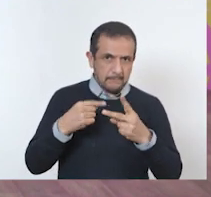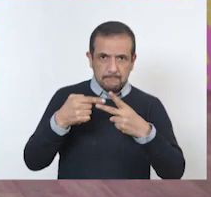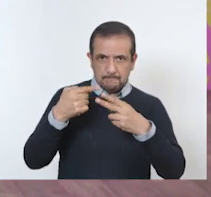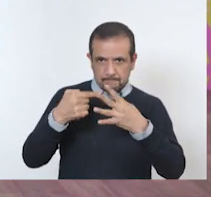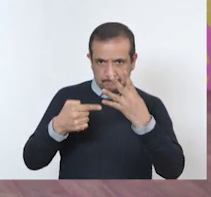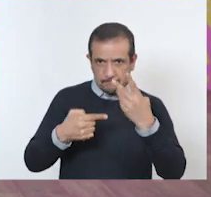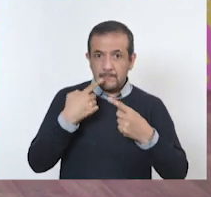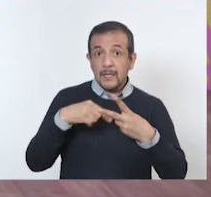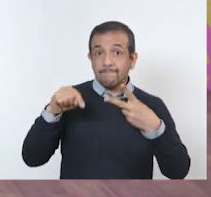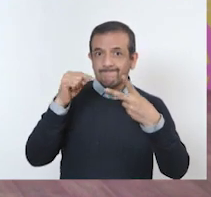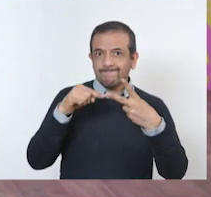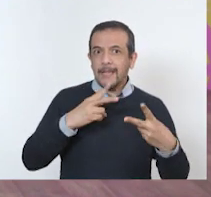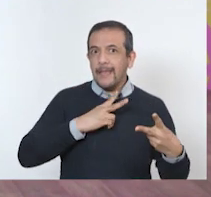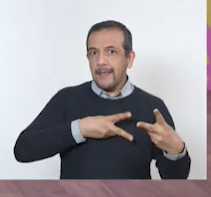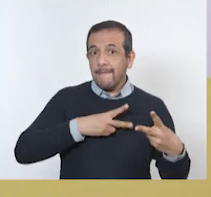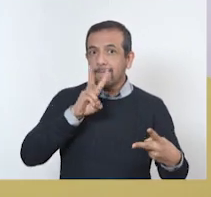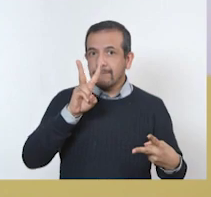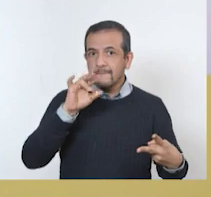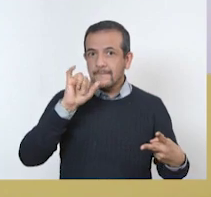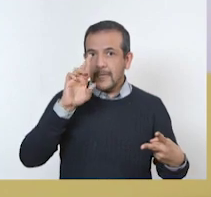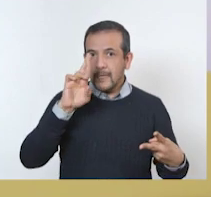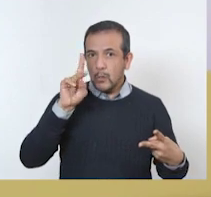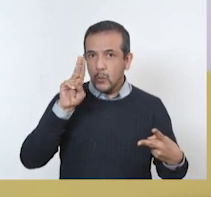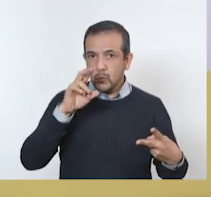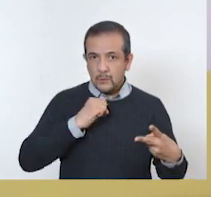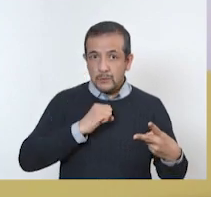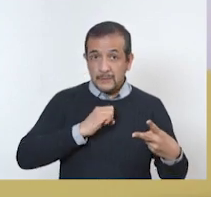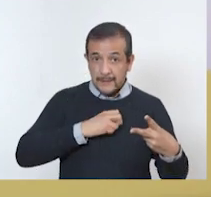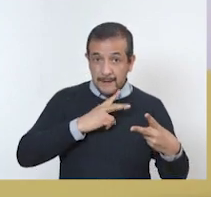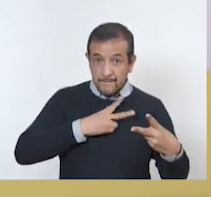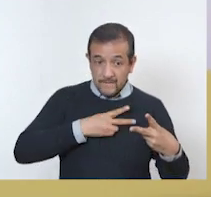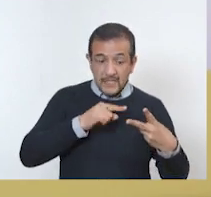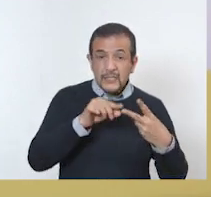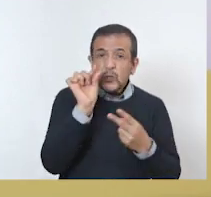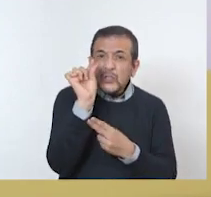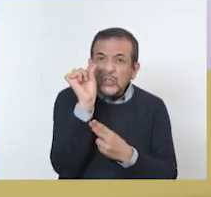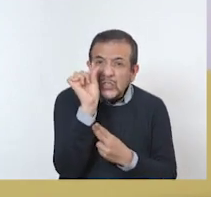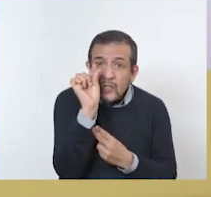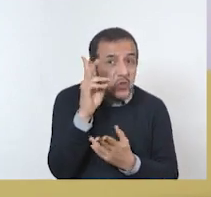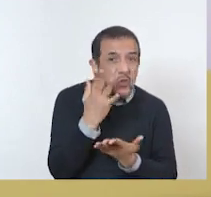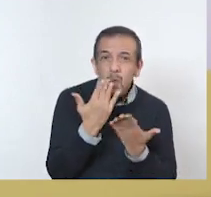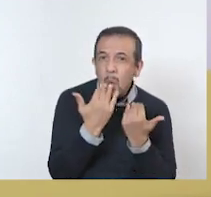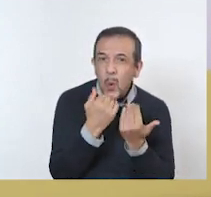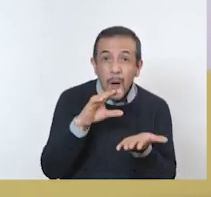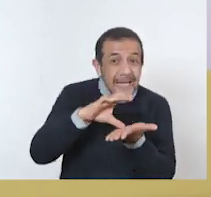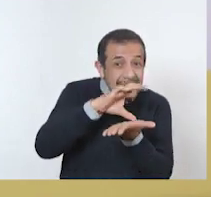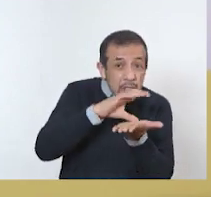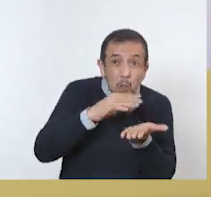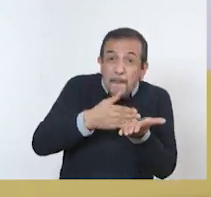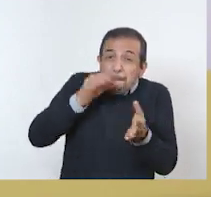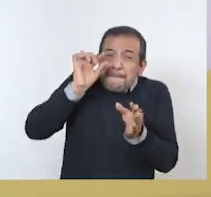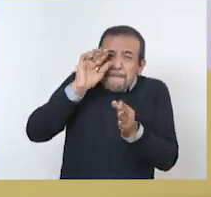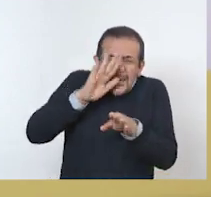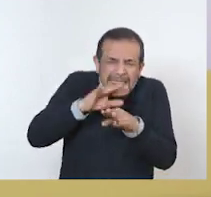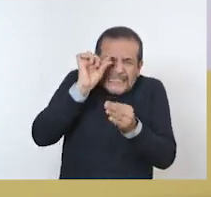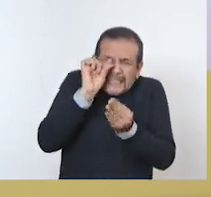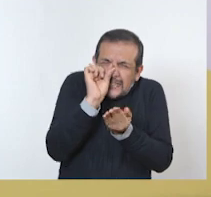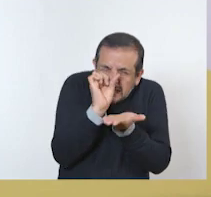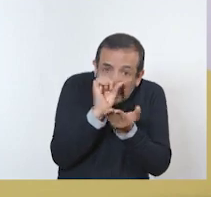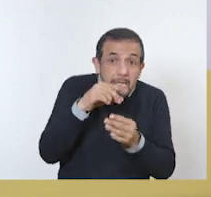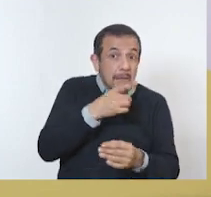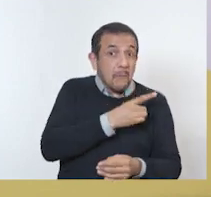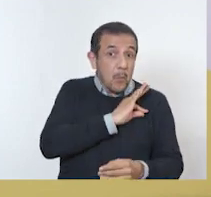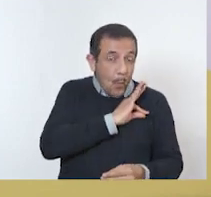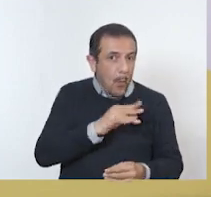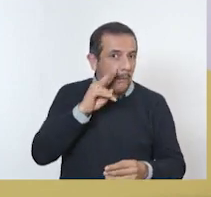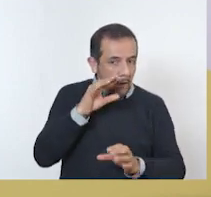platicando es el virus. El virus son pequeños fragmentos celulares, o sea, no es ni una célula, pero todavía son más pequeñitos y también los tienes que ver